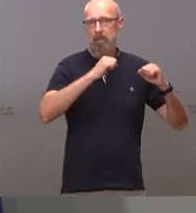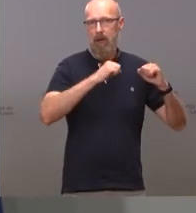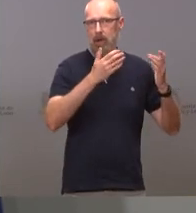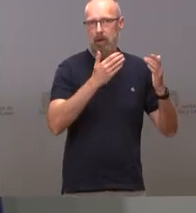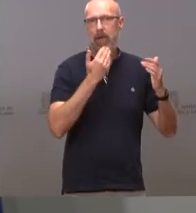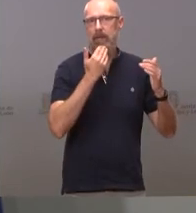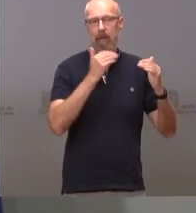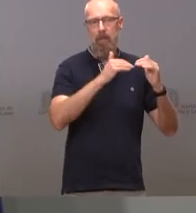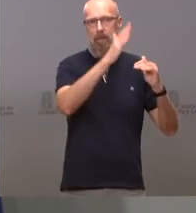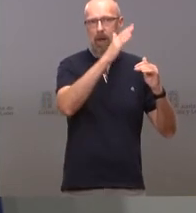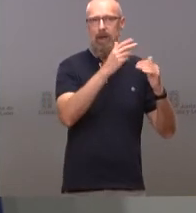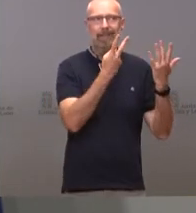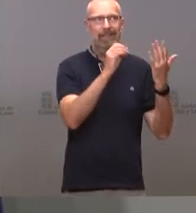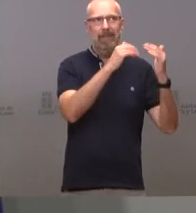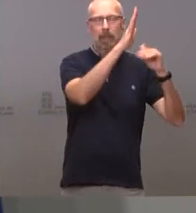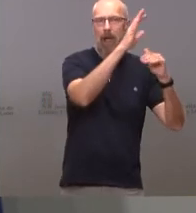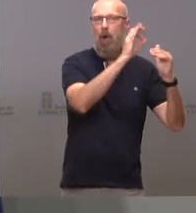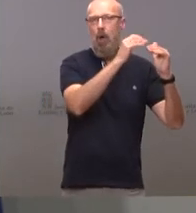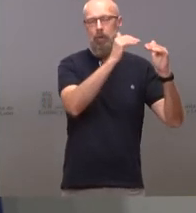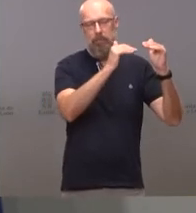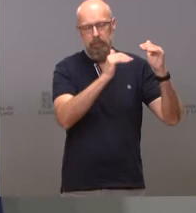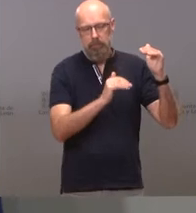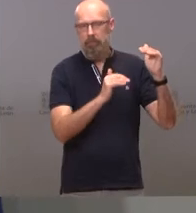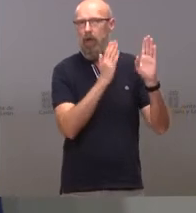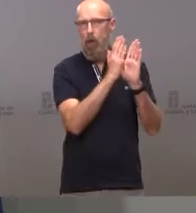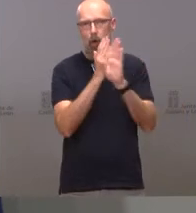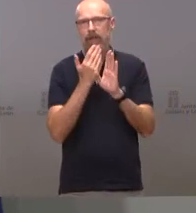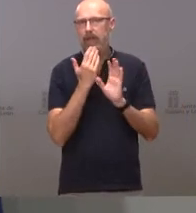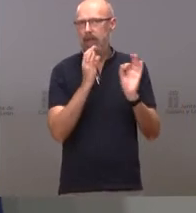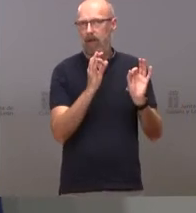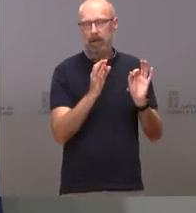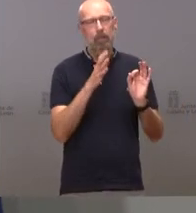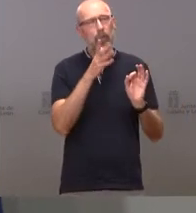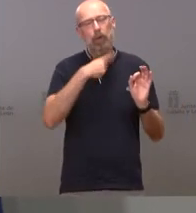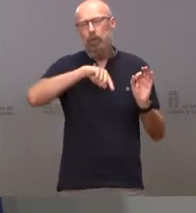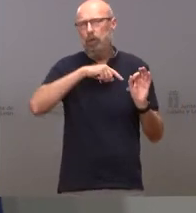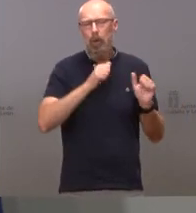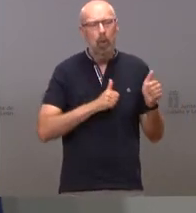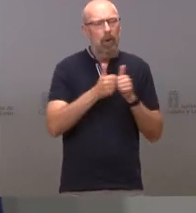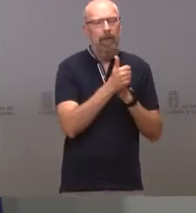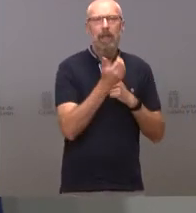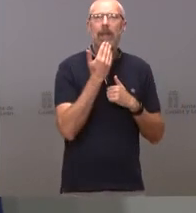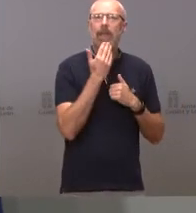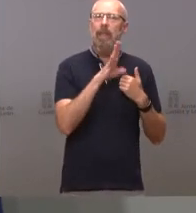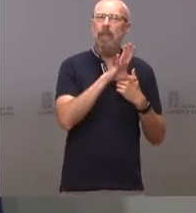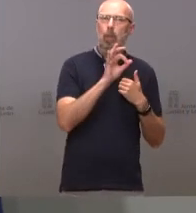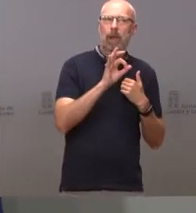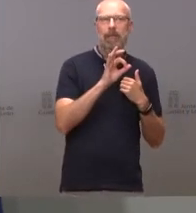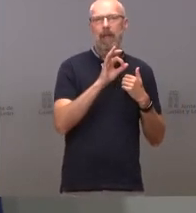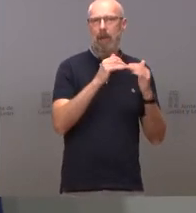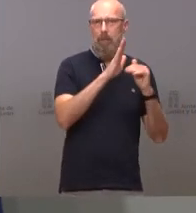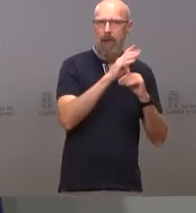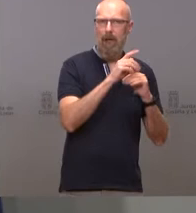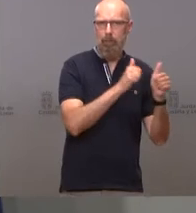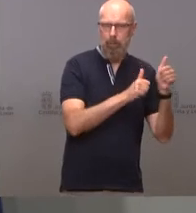edad se dispara a partir de los 70 nuestra urgencia es vacunarlo antes posible a los mayores de 50 a 60 de 40 que es donde